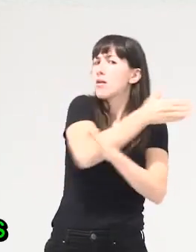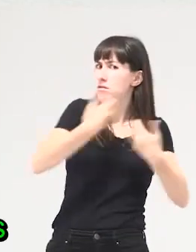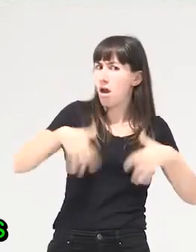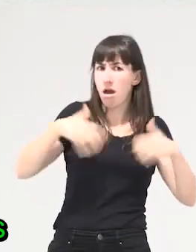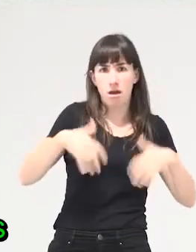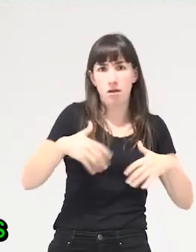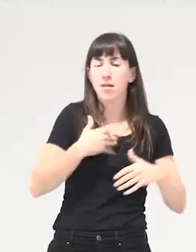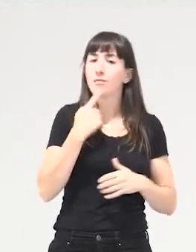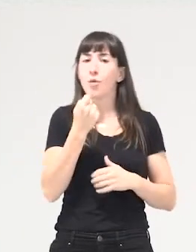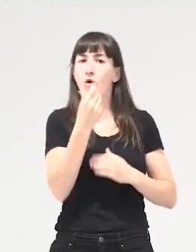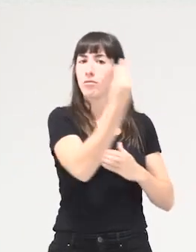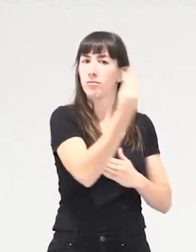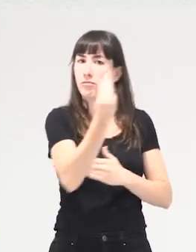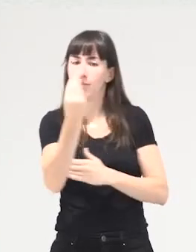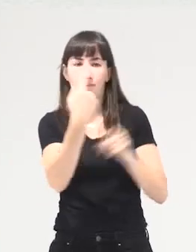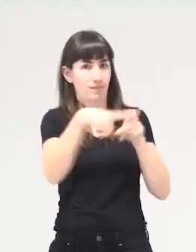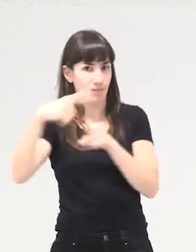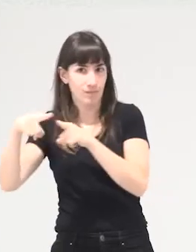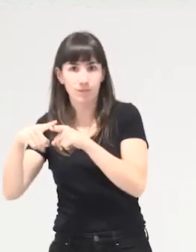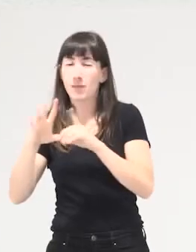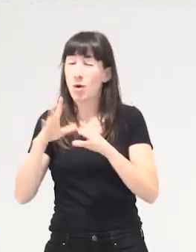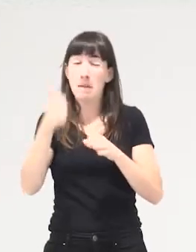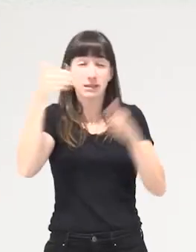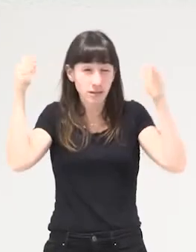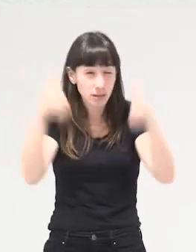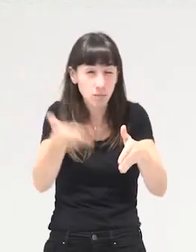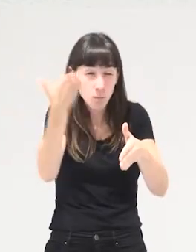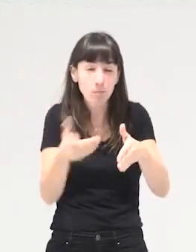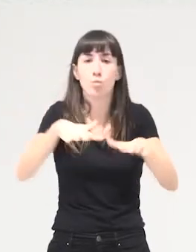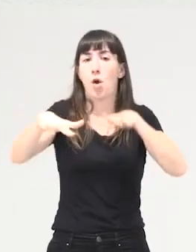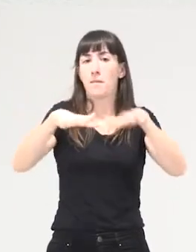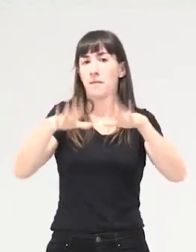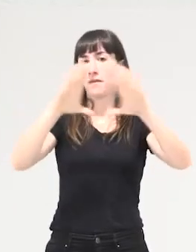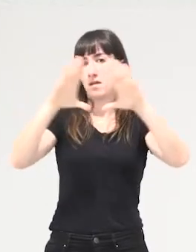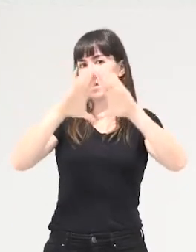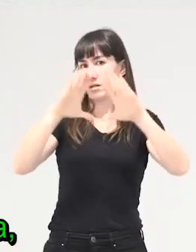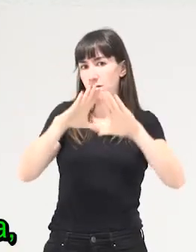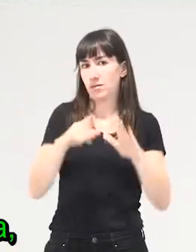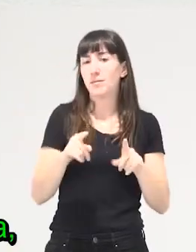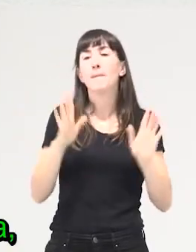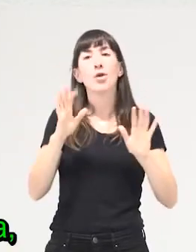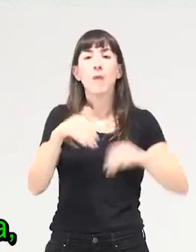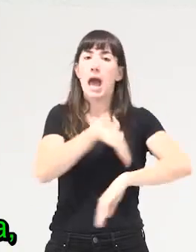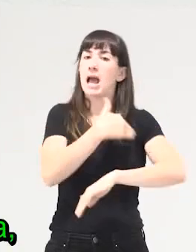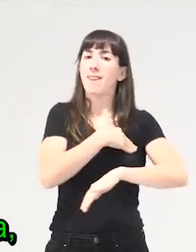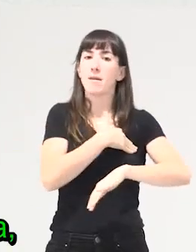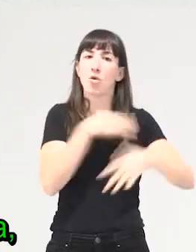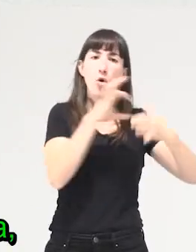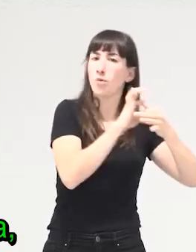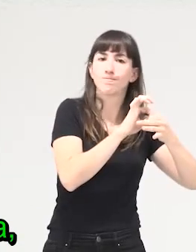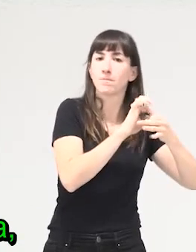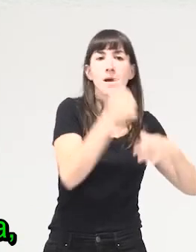como una diversidad de actores e insisto, el movimiento feminista es central. Es una economía feminista poco académica, está muy vinculada